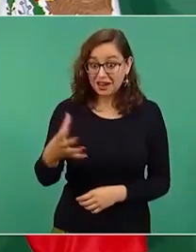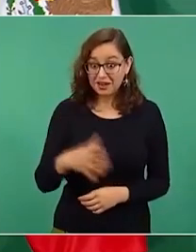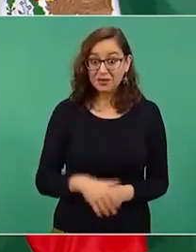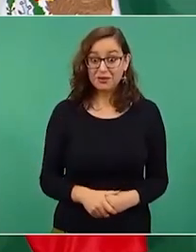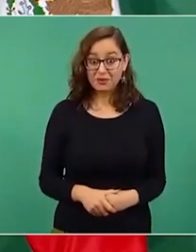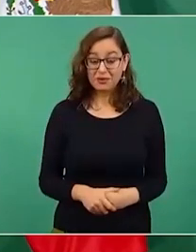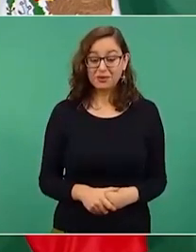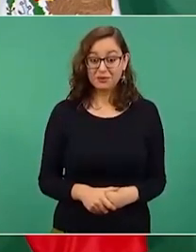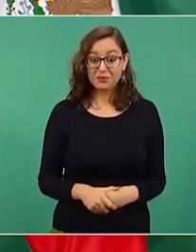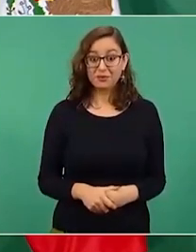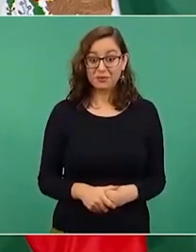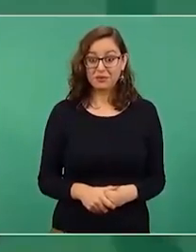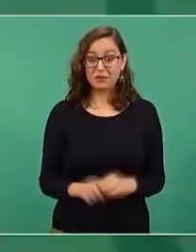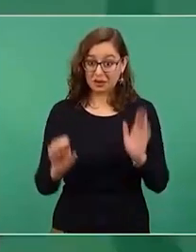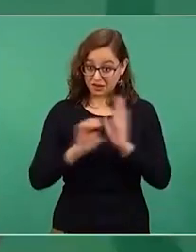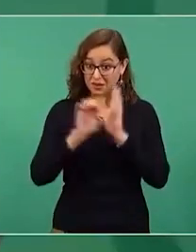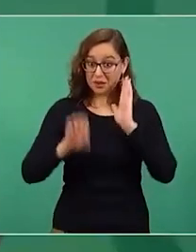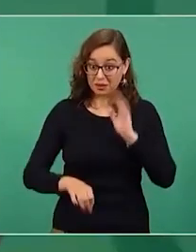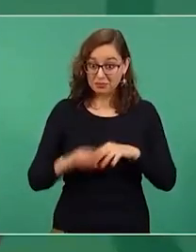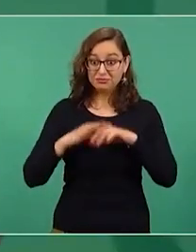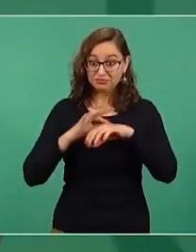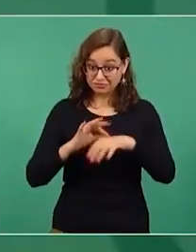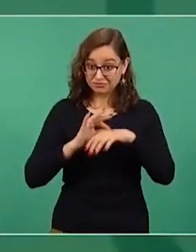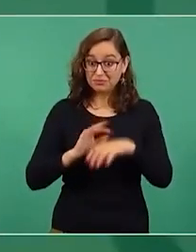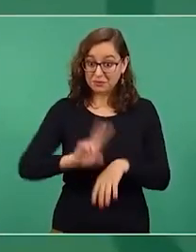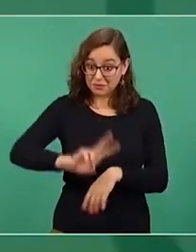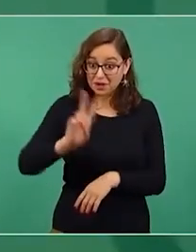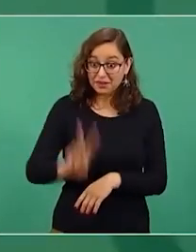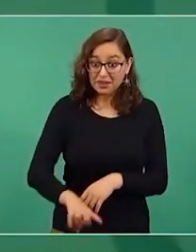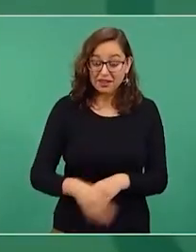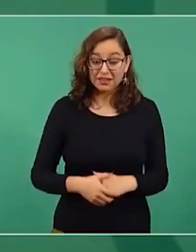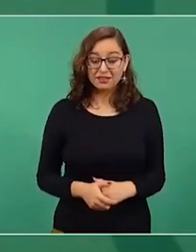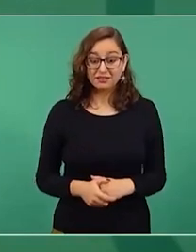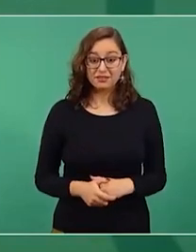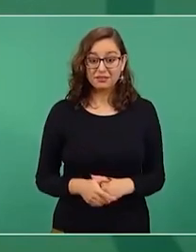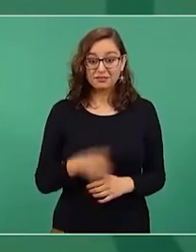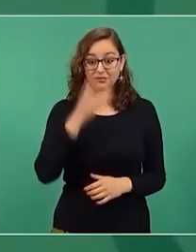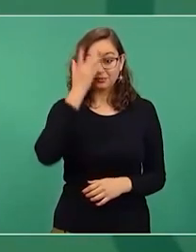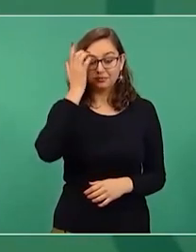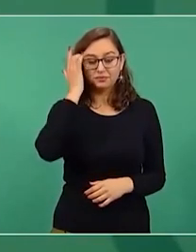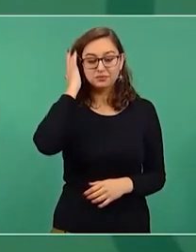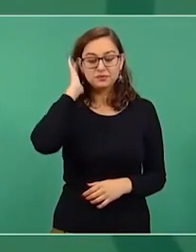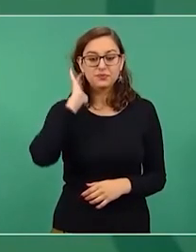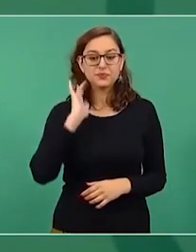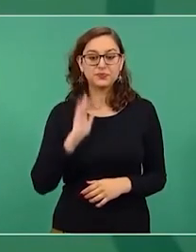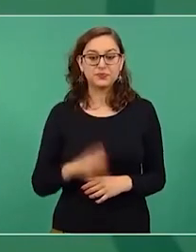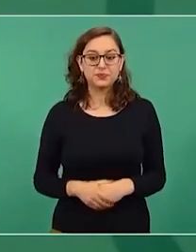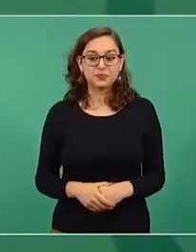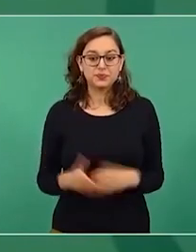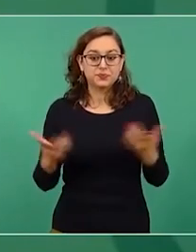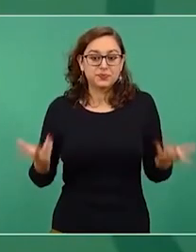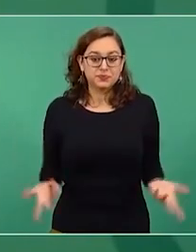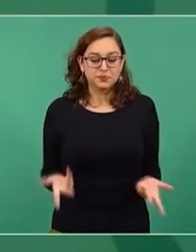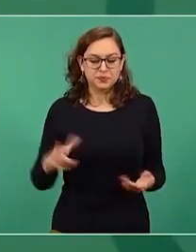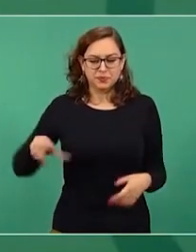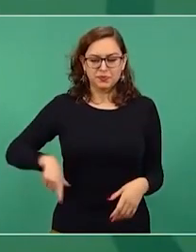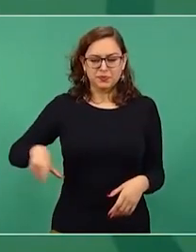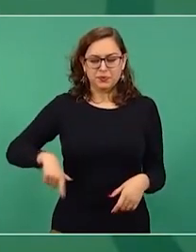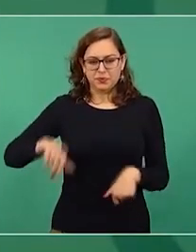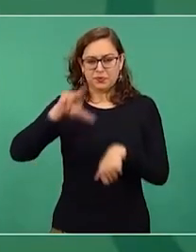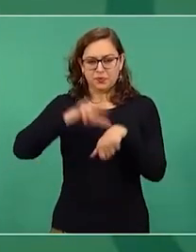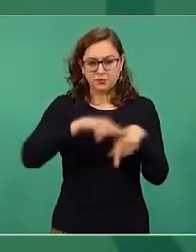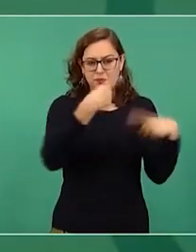estoy poniendo un ejemplo. Entonces, ¿qué tienen que hacer? Priorizar,